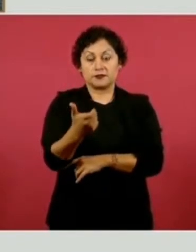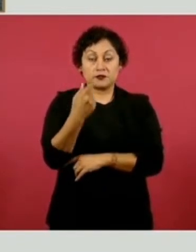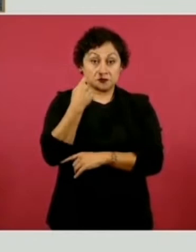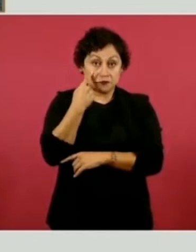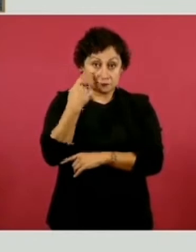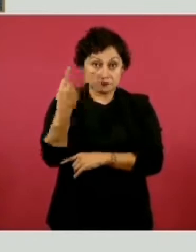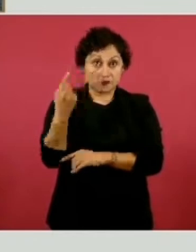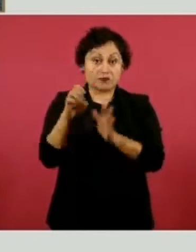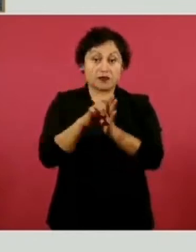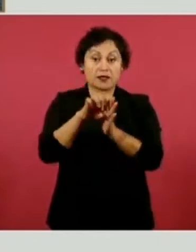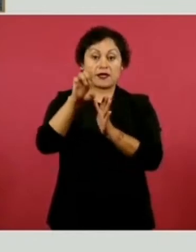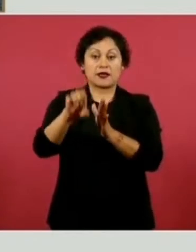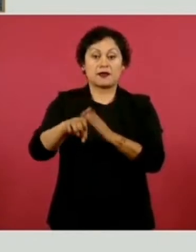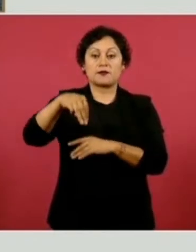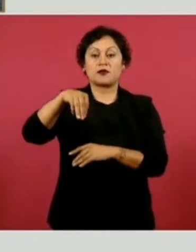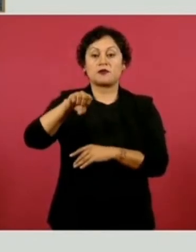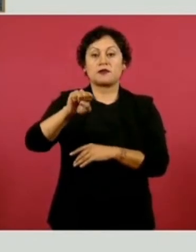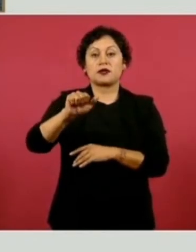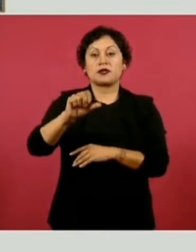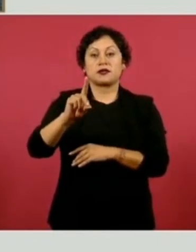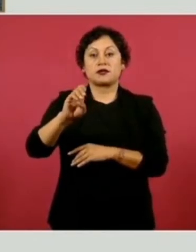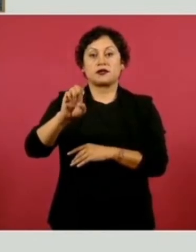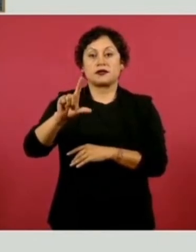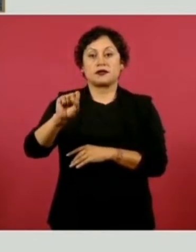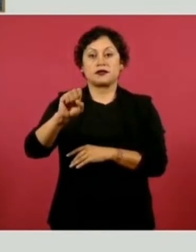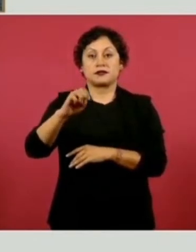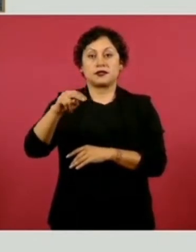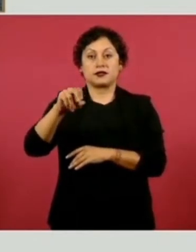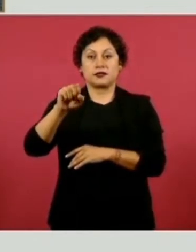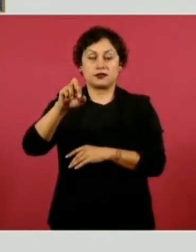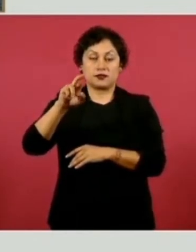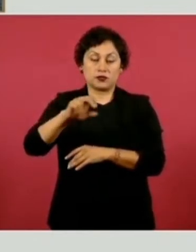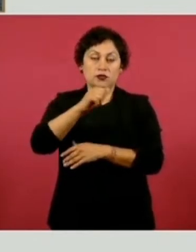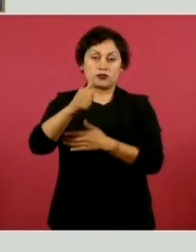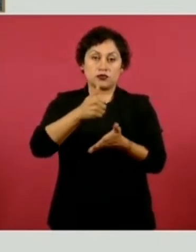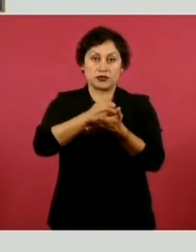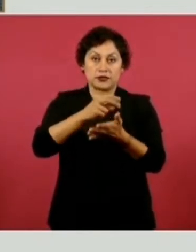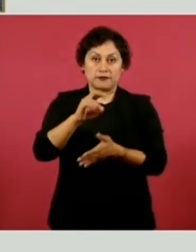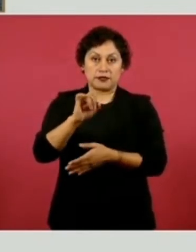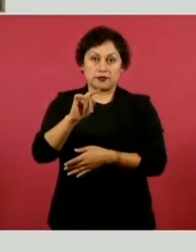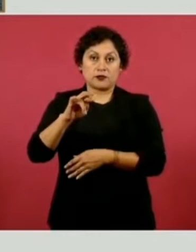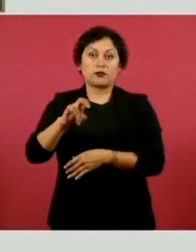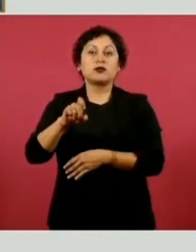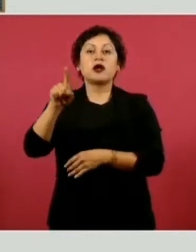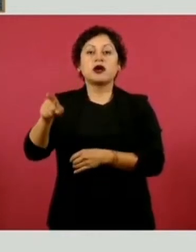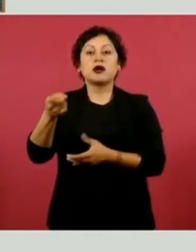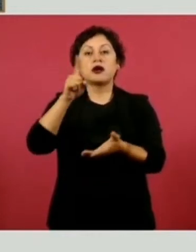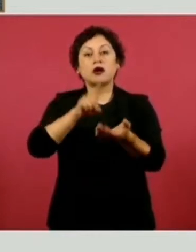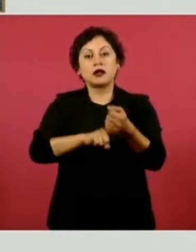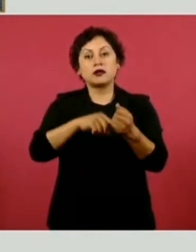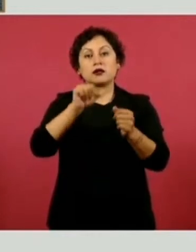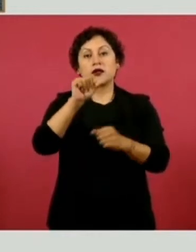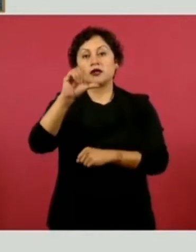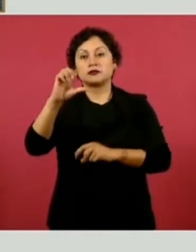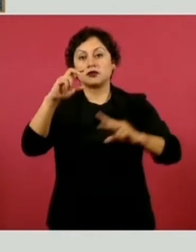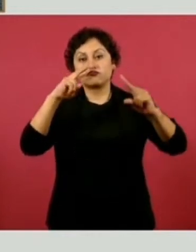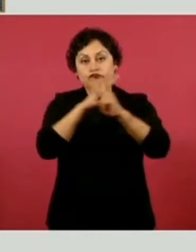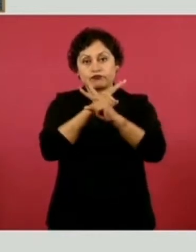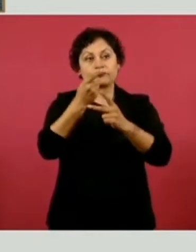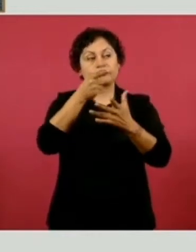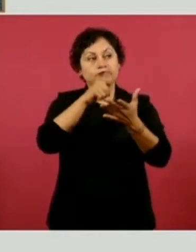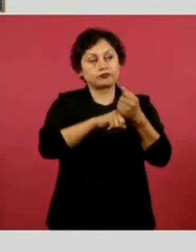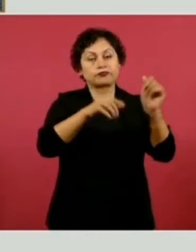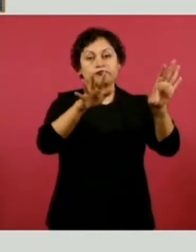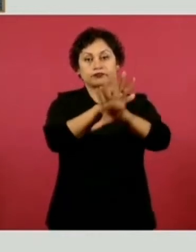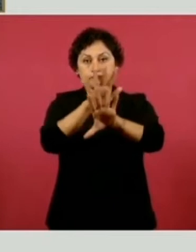caso de Mesa del Señor. En Ciudad Victoria, que están haciendo cambios en los climas, pinturas en las fachadas